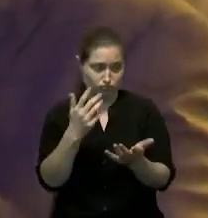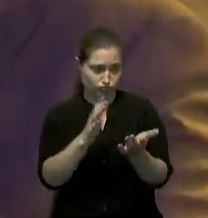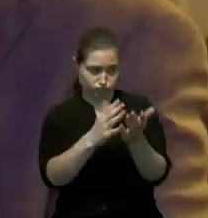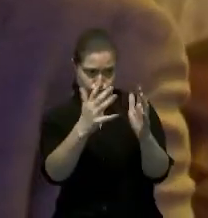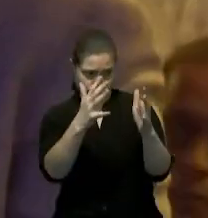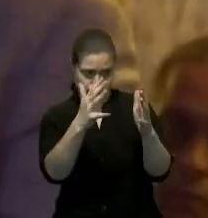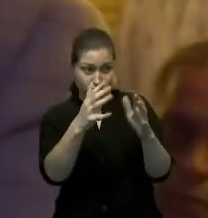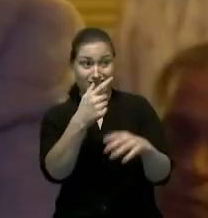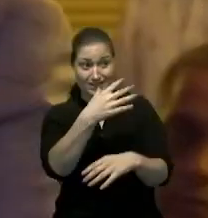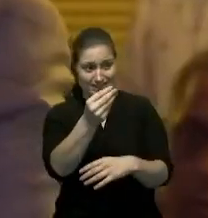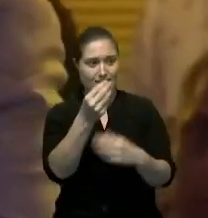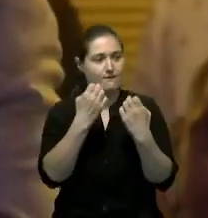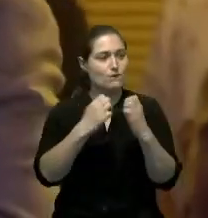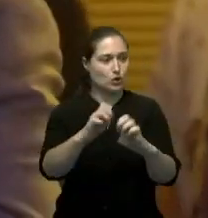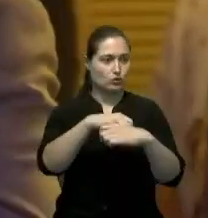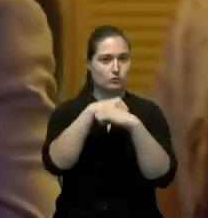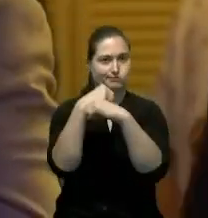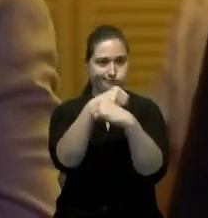haciendo para la seguridad